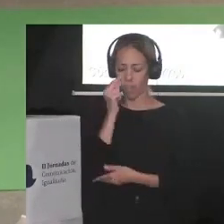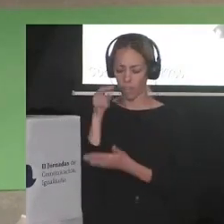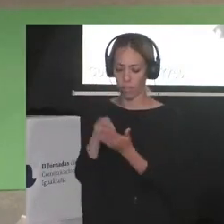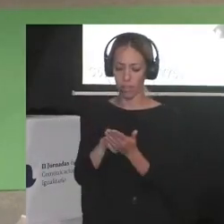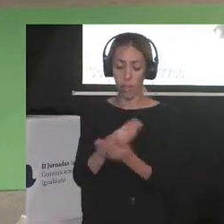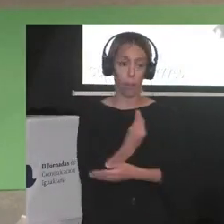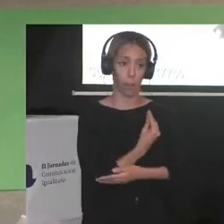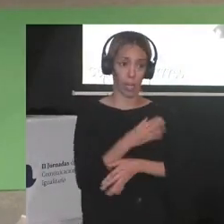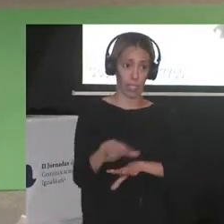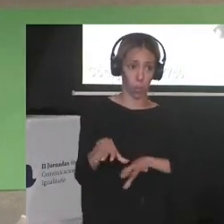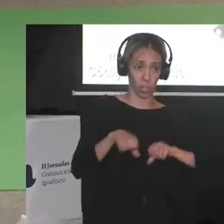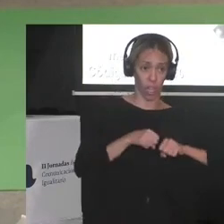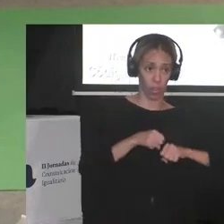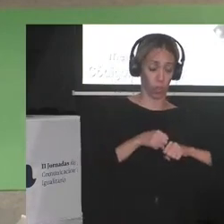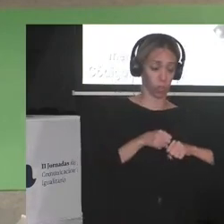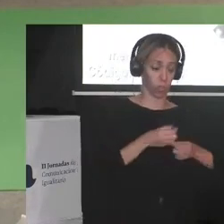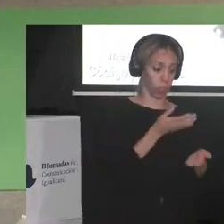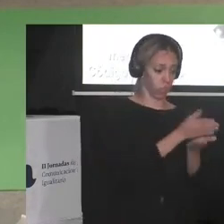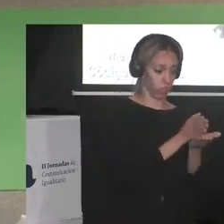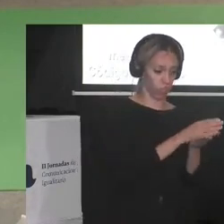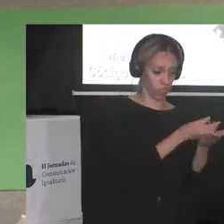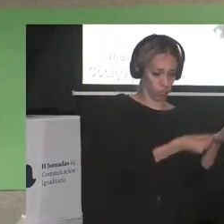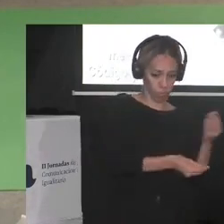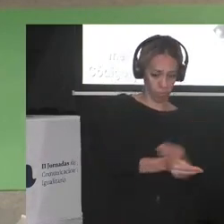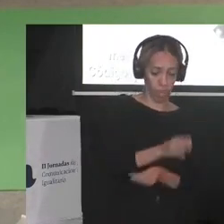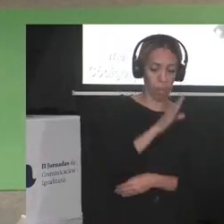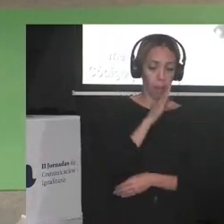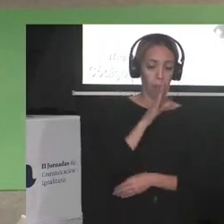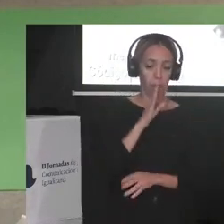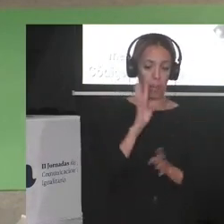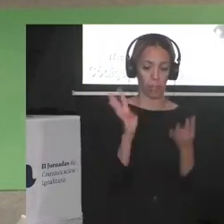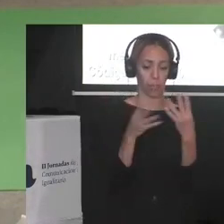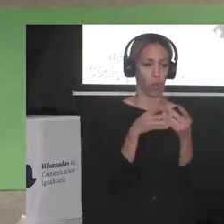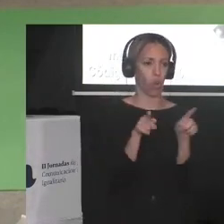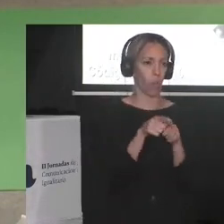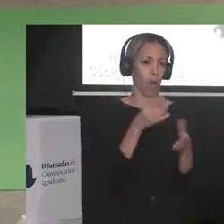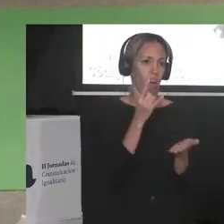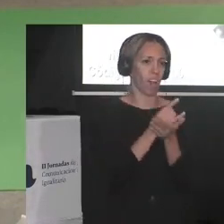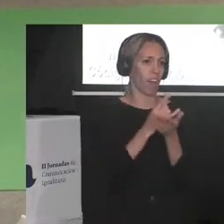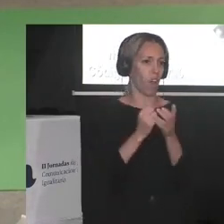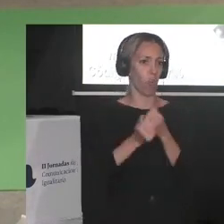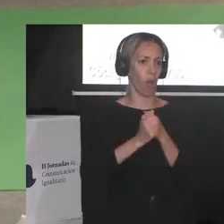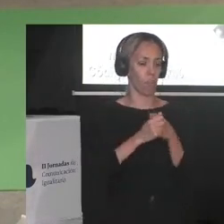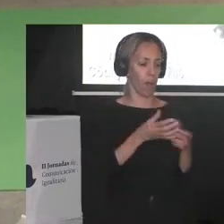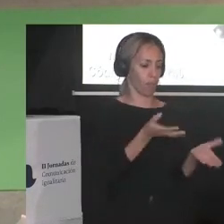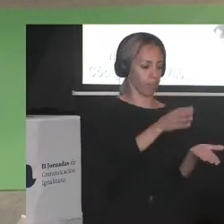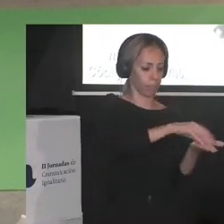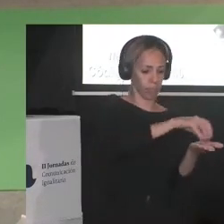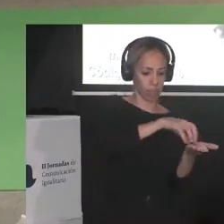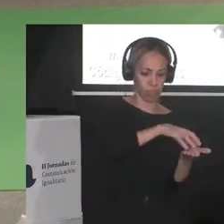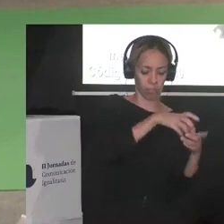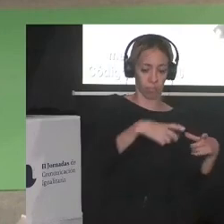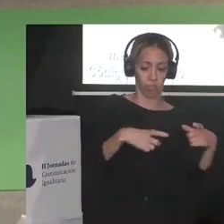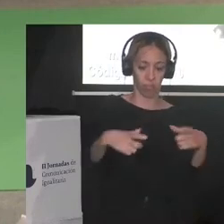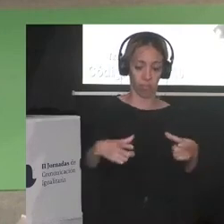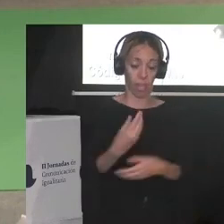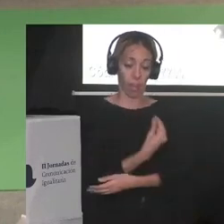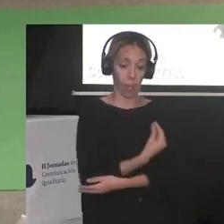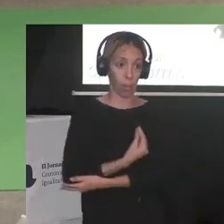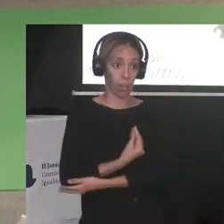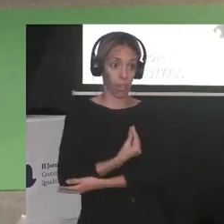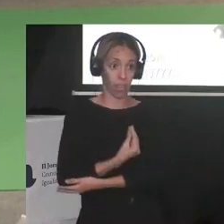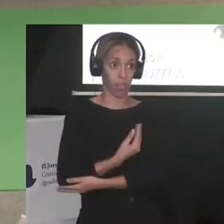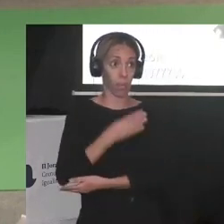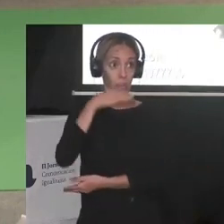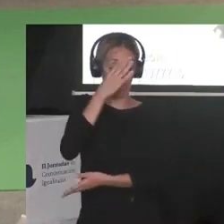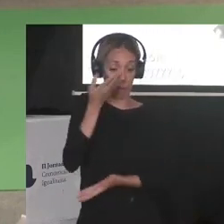secuestrado cocinado y dado a comer a su madre prisionera como si fuera un plato de carne con papas y la bebé que había muerto junto